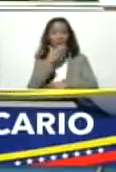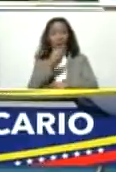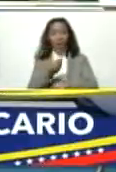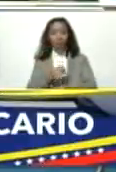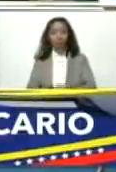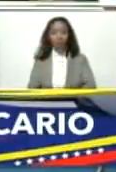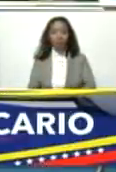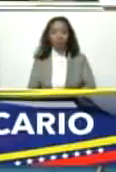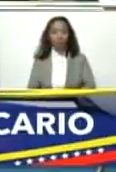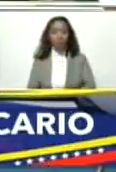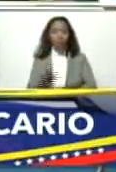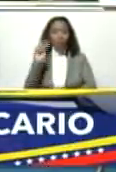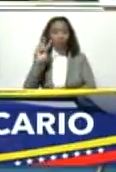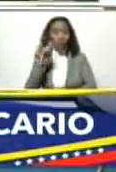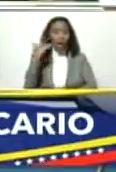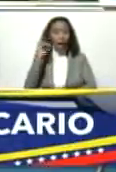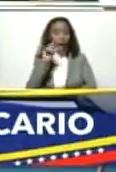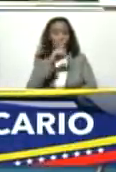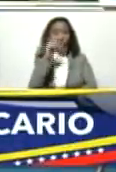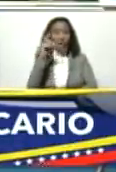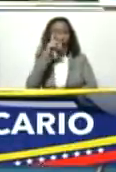Venezuela tiene 100 años